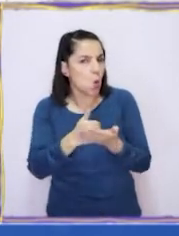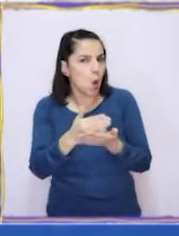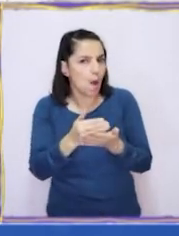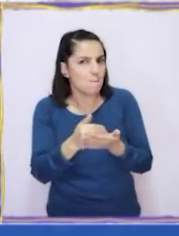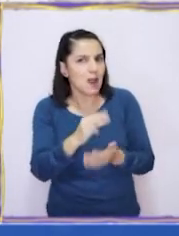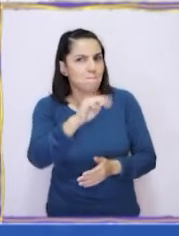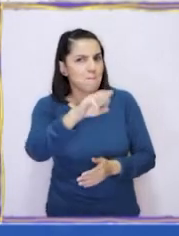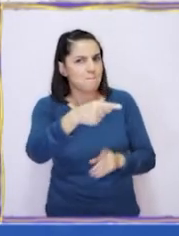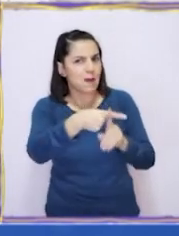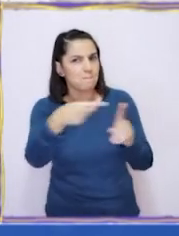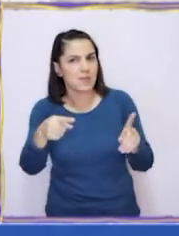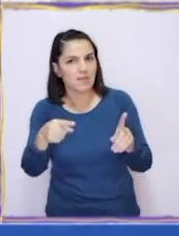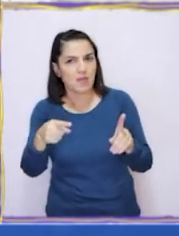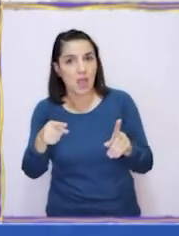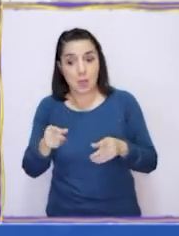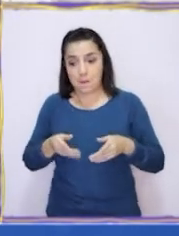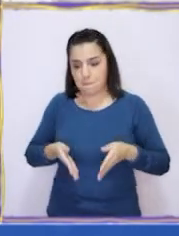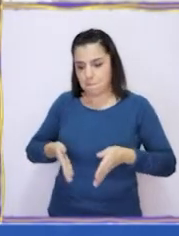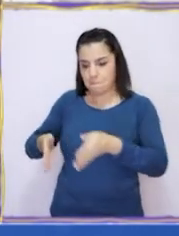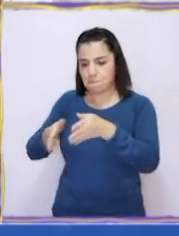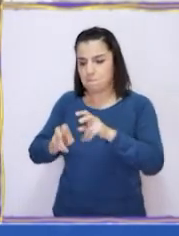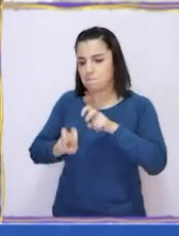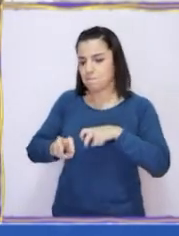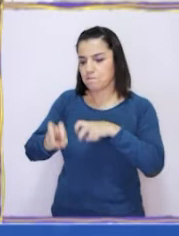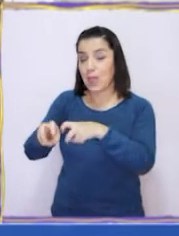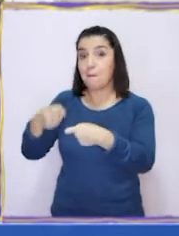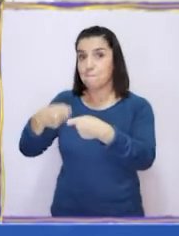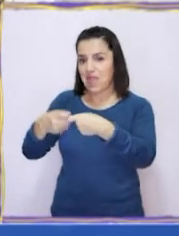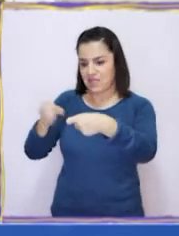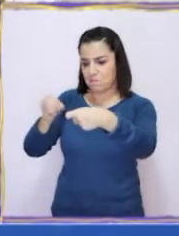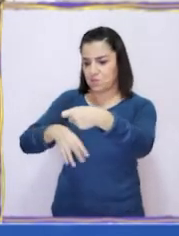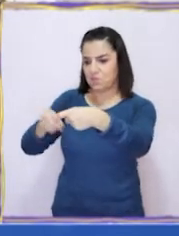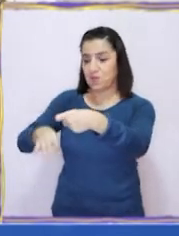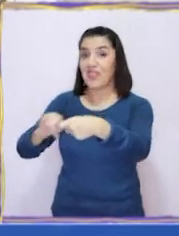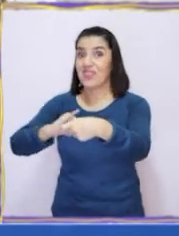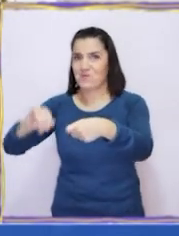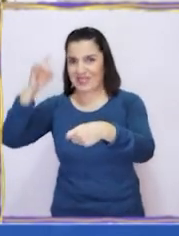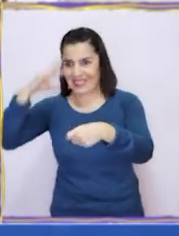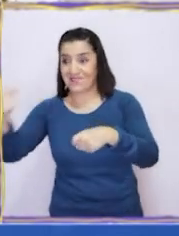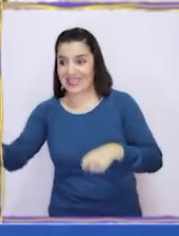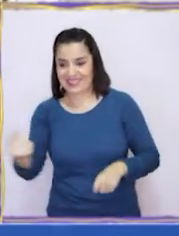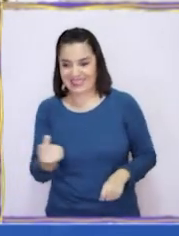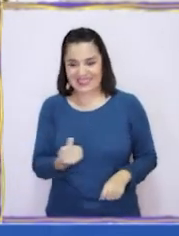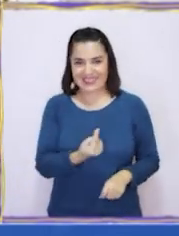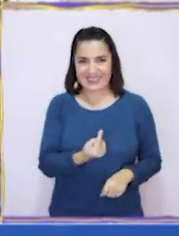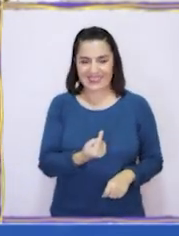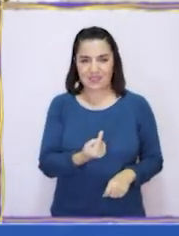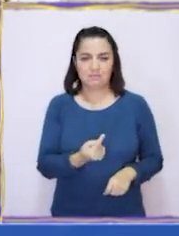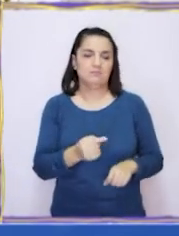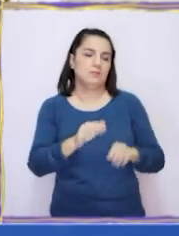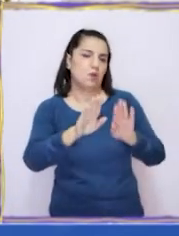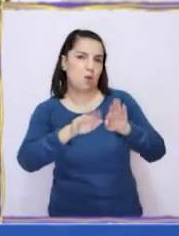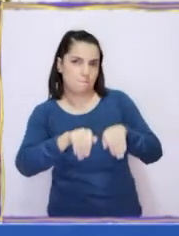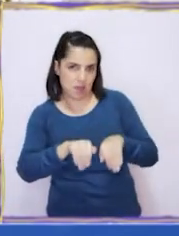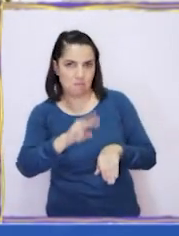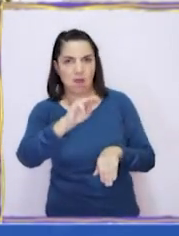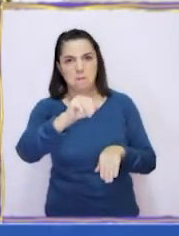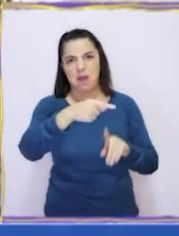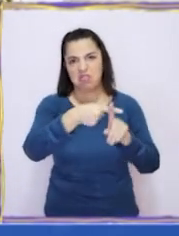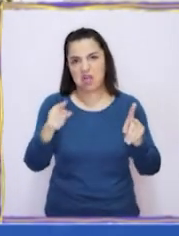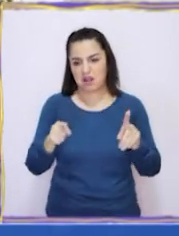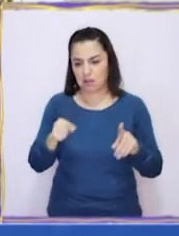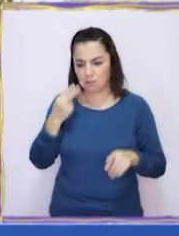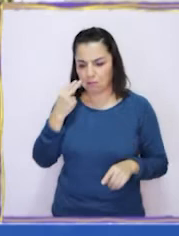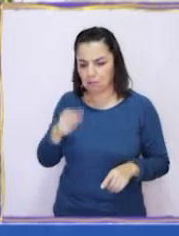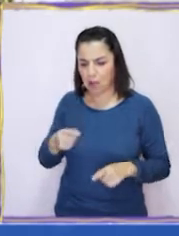fue tirando piedras en el camino para saber cómo regresar. Lamentablemente, la misma madrastra la fue